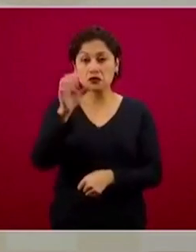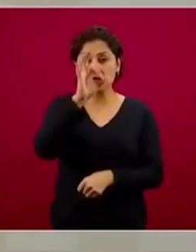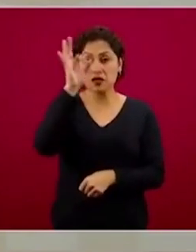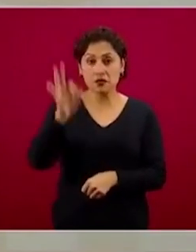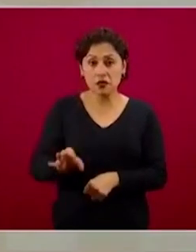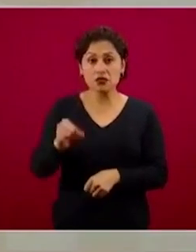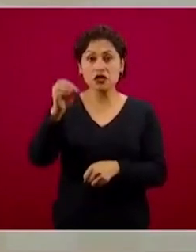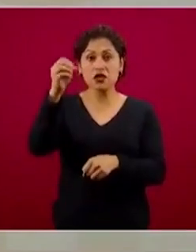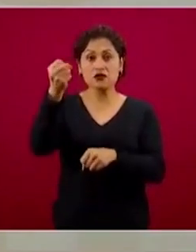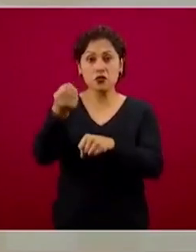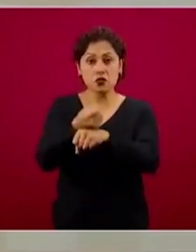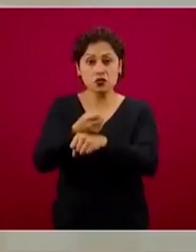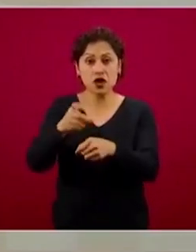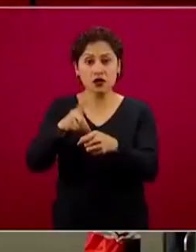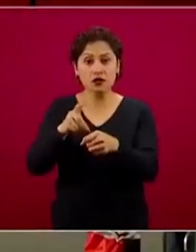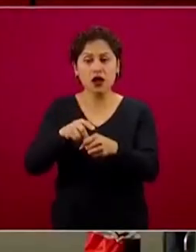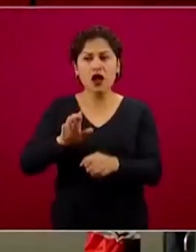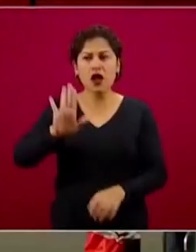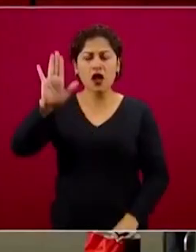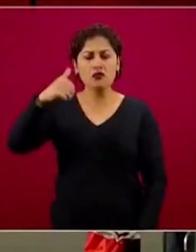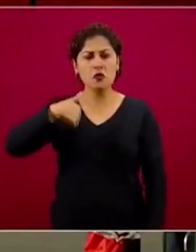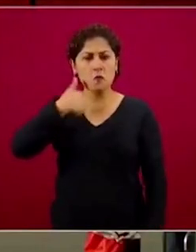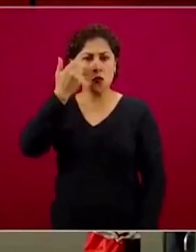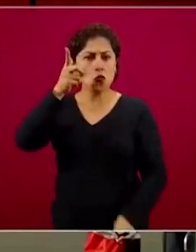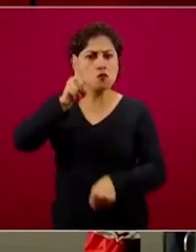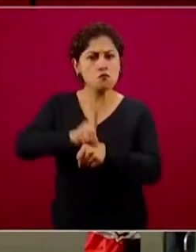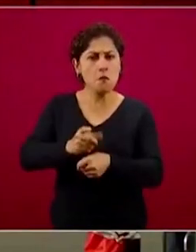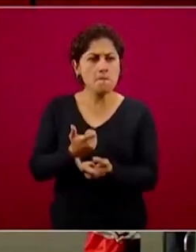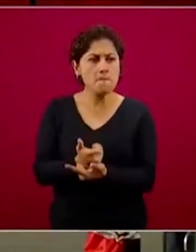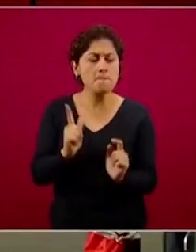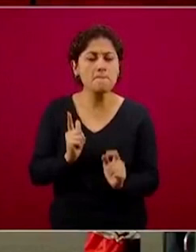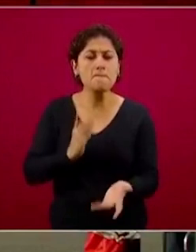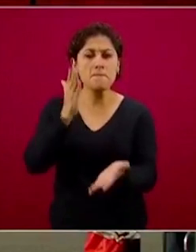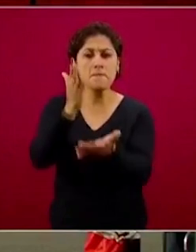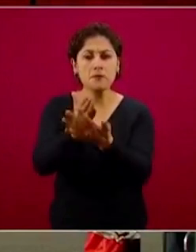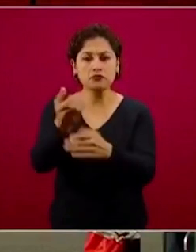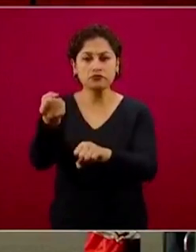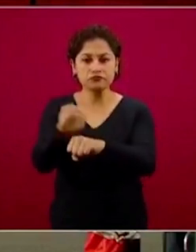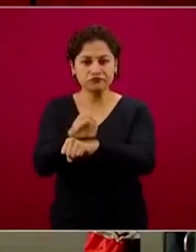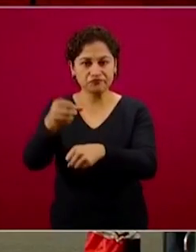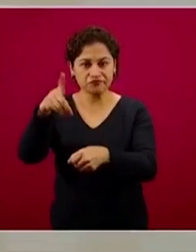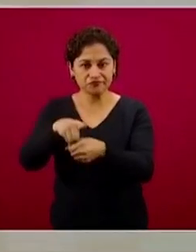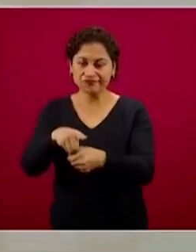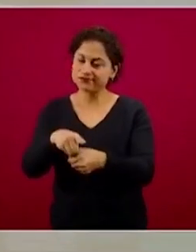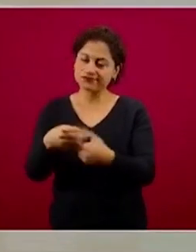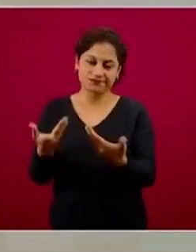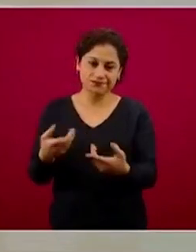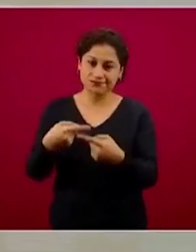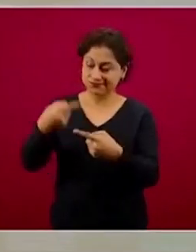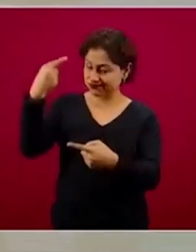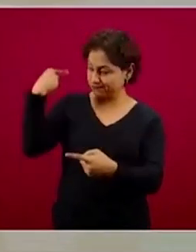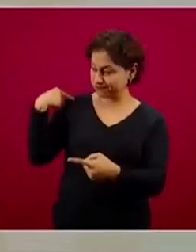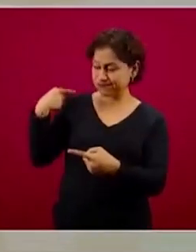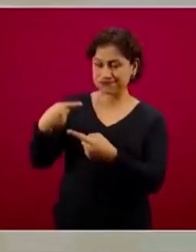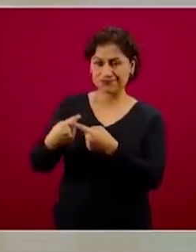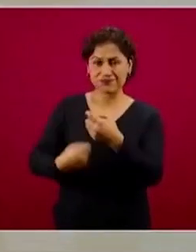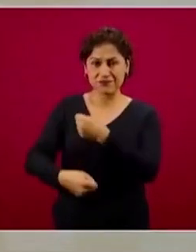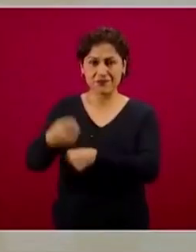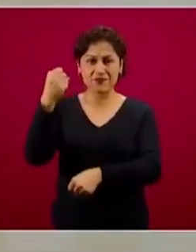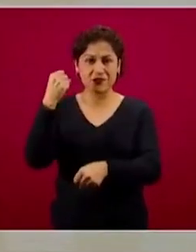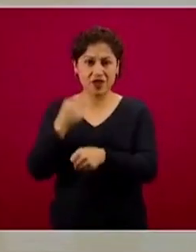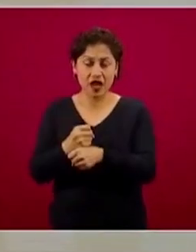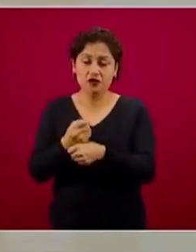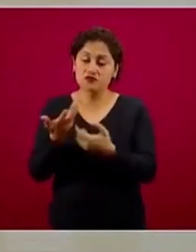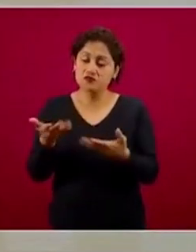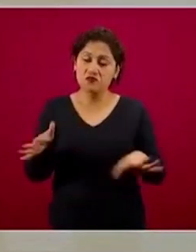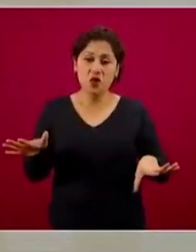voluntaria, es por deseo de donar. Y desde hace muchos años, todos estos años que menciono, se pasó a una modalidad que no es la